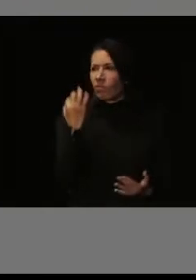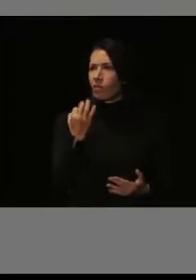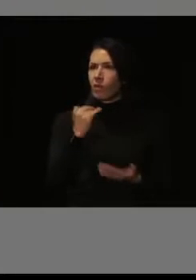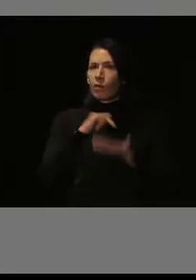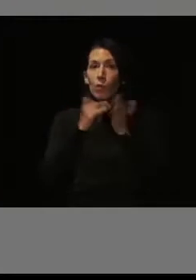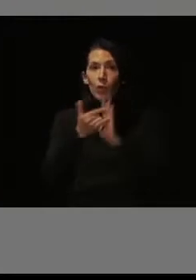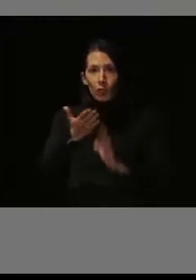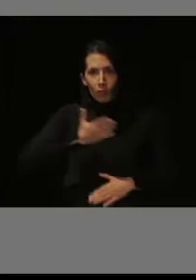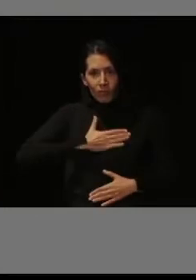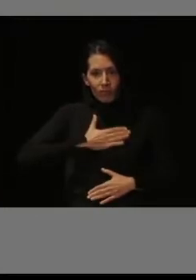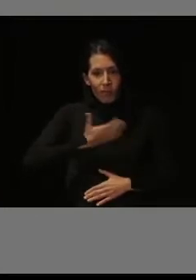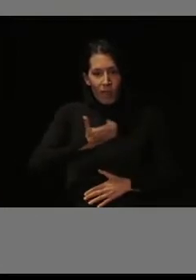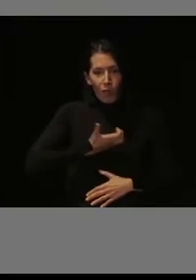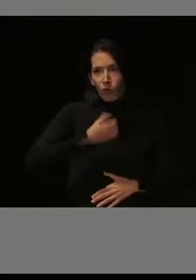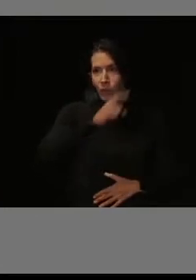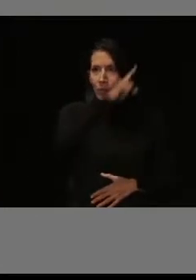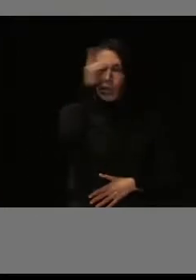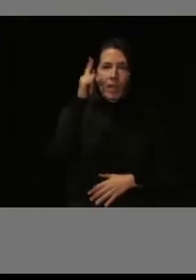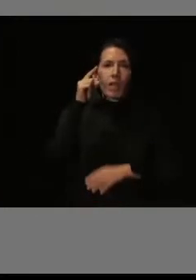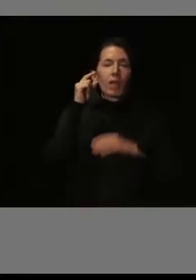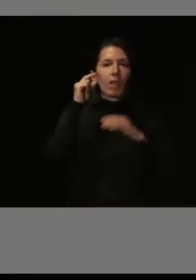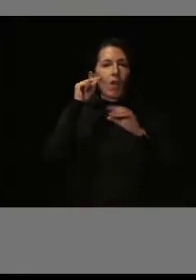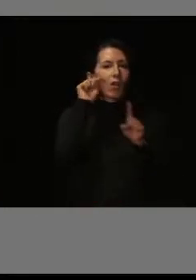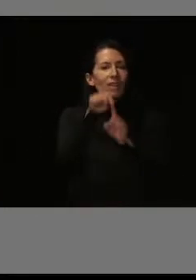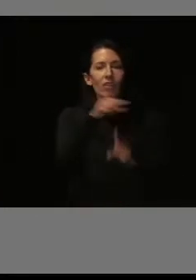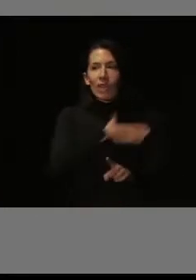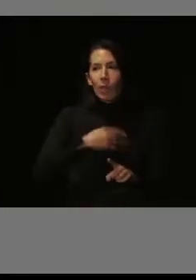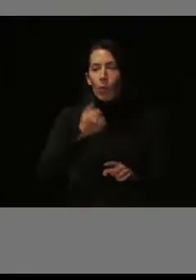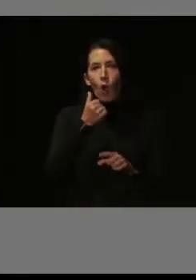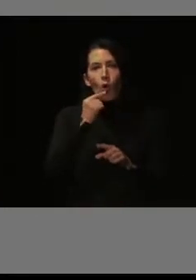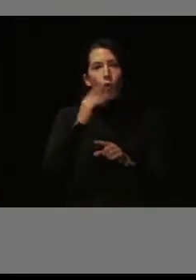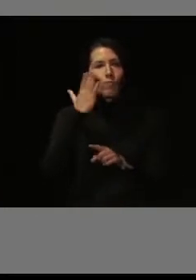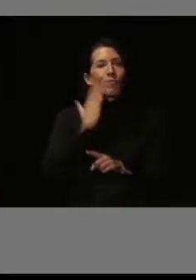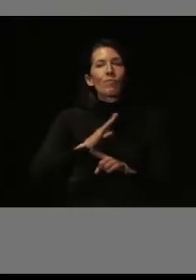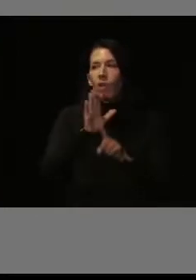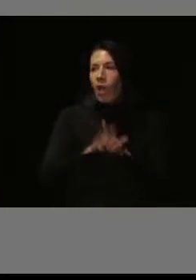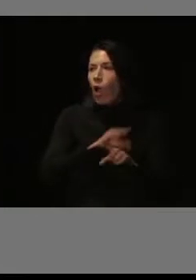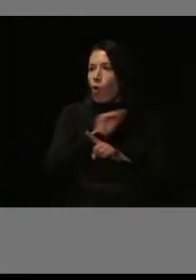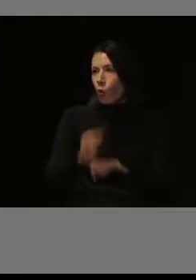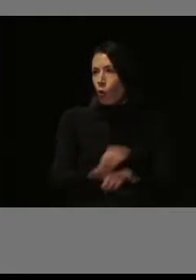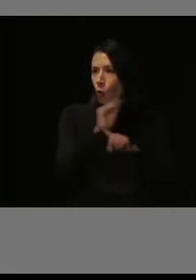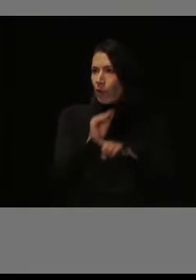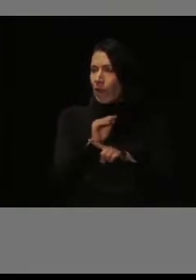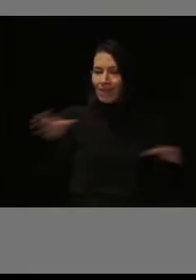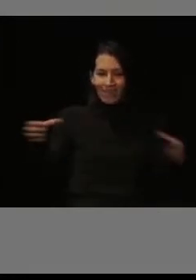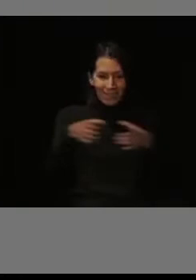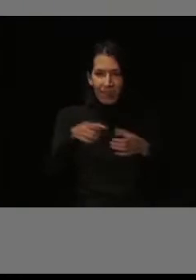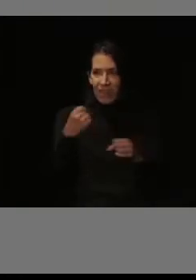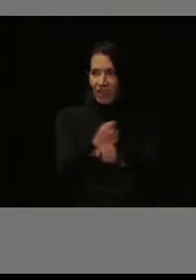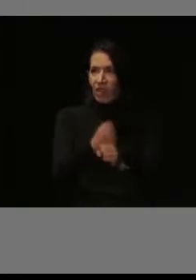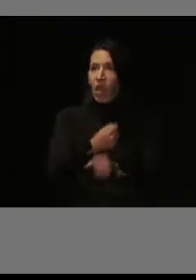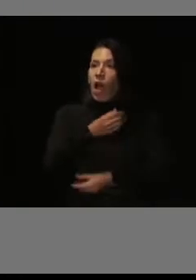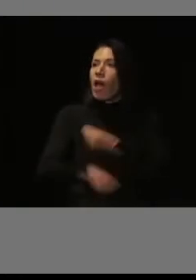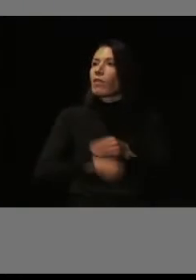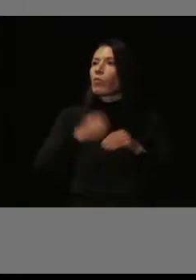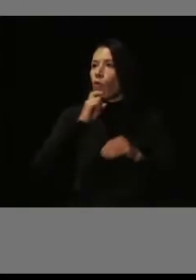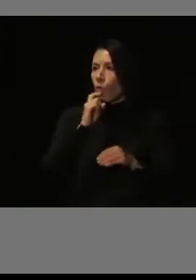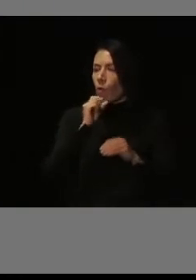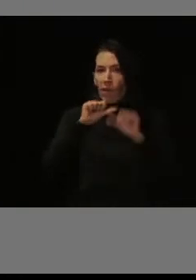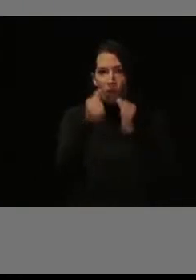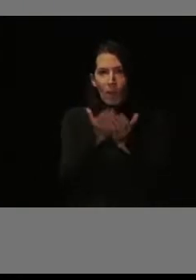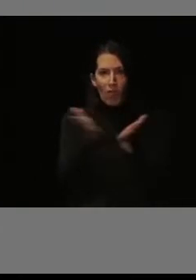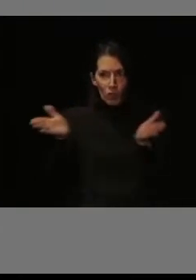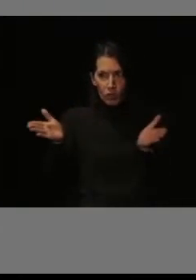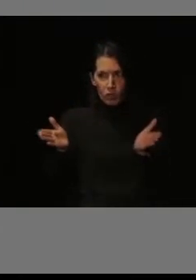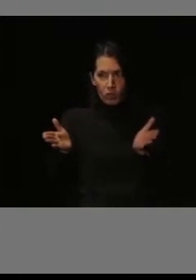el que el ayuntamiento de Madrid trata de cuidar su capital humano. ¿Y esto cómo lo hacemos? De dos formas. Estamos atrayendo talento. Hay